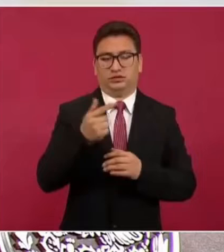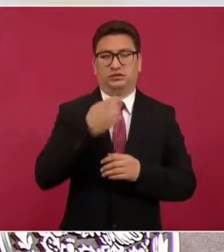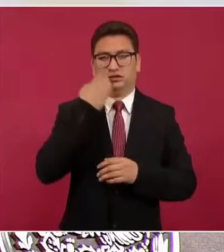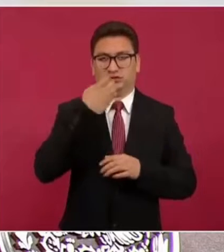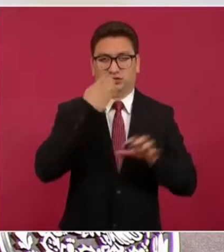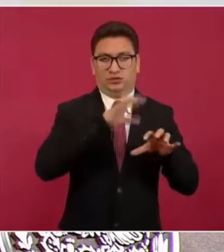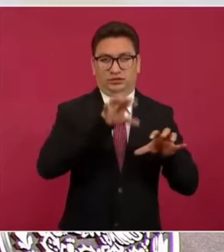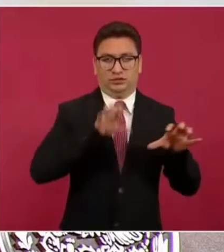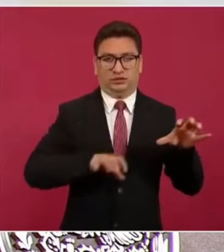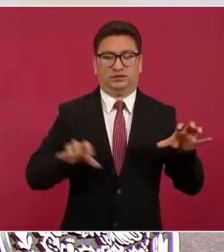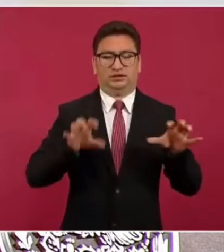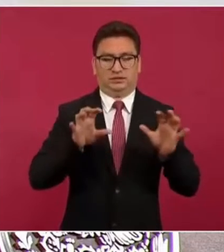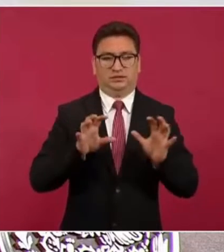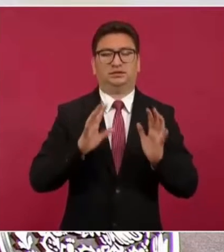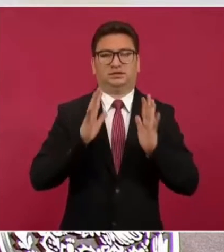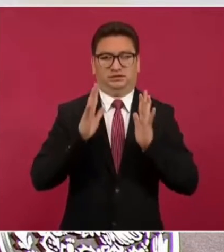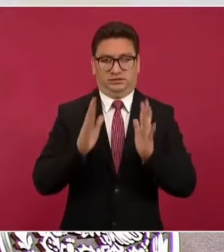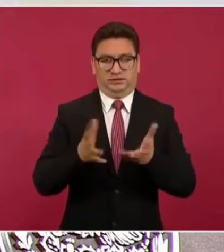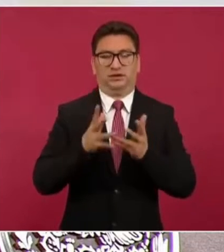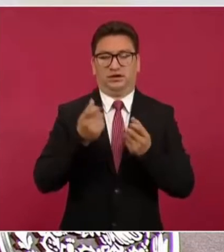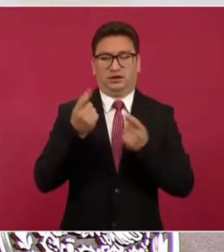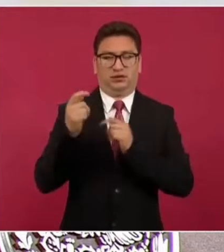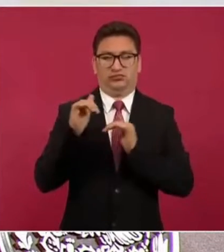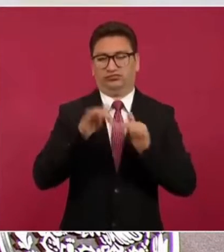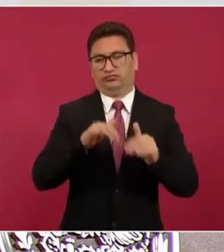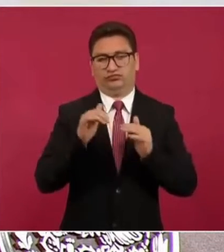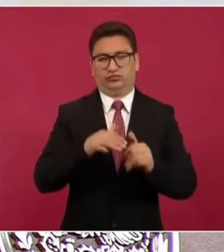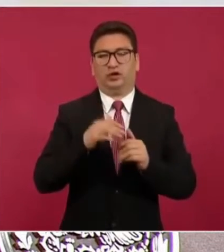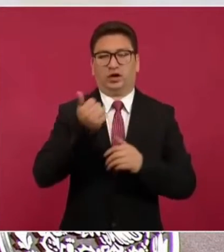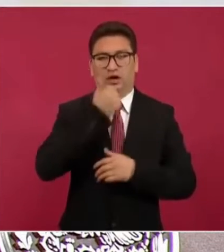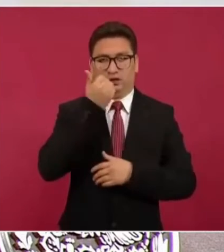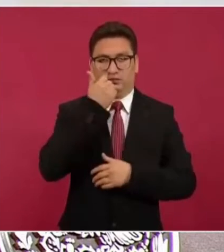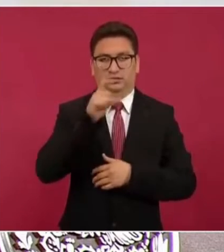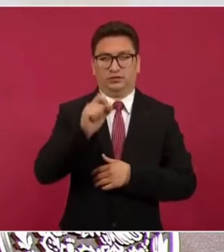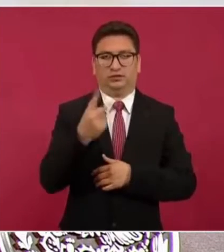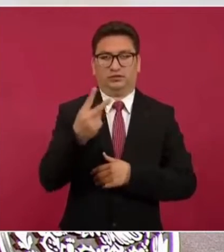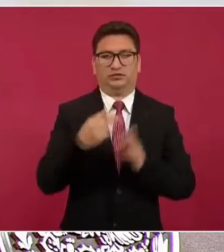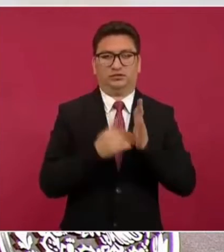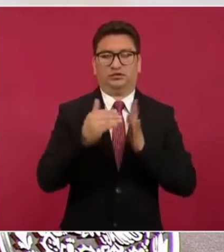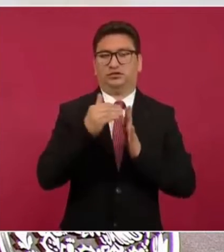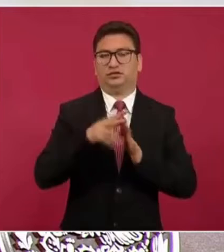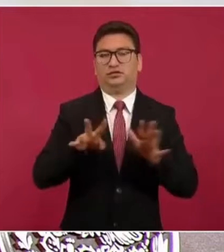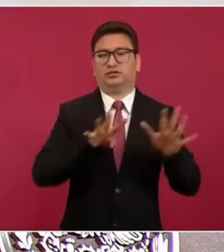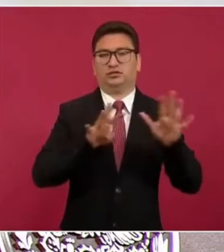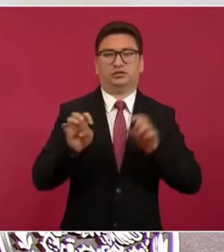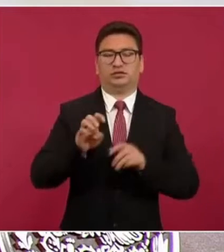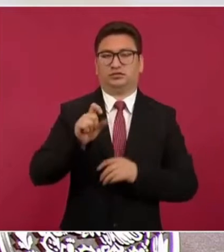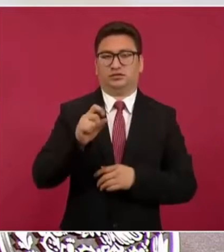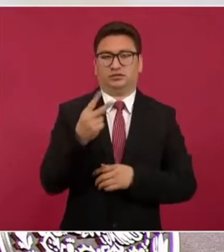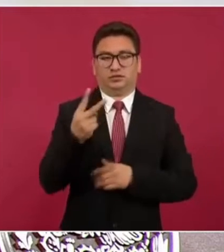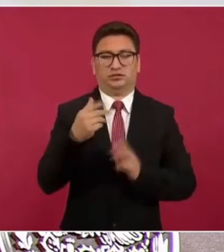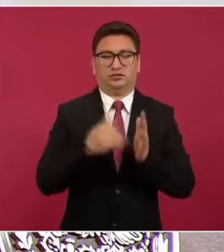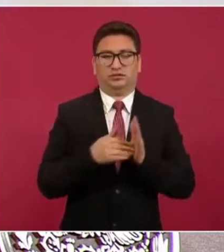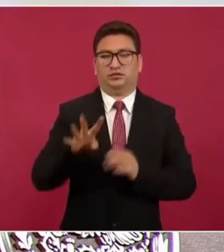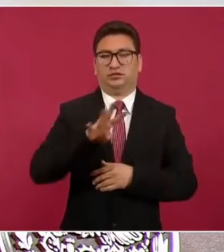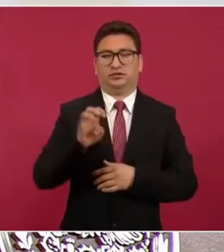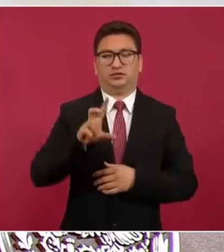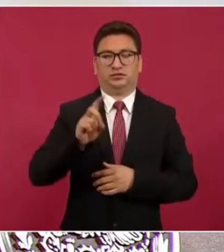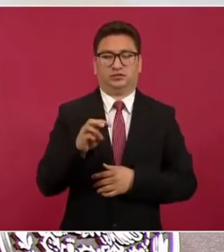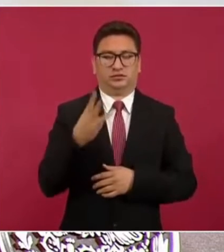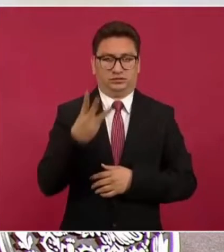educativas que ya se incorporaron. En alumnos tenemos 22 millones 922 mil 433